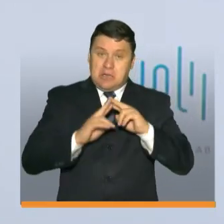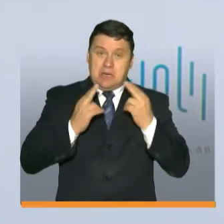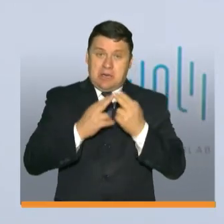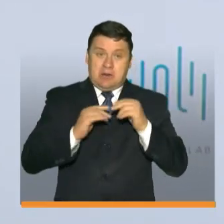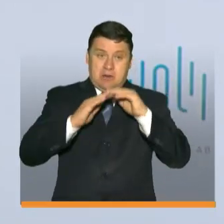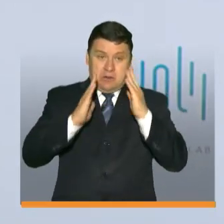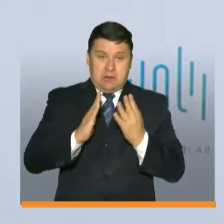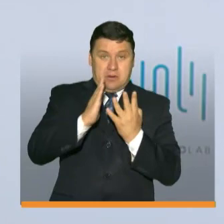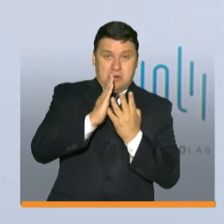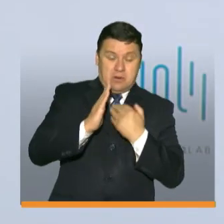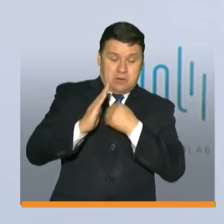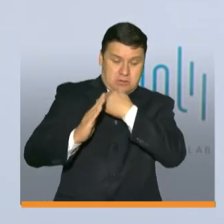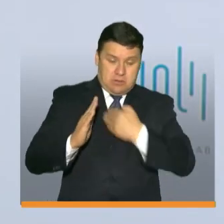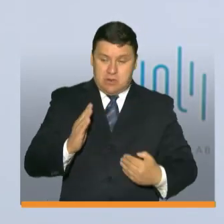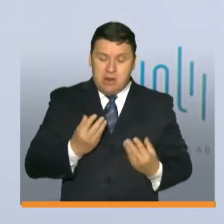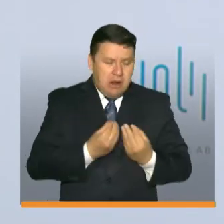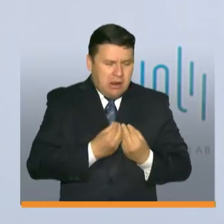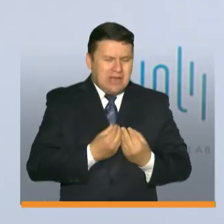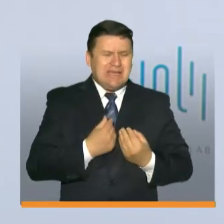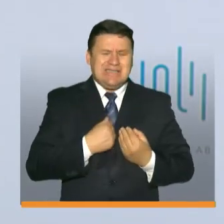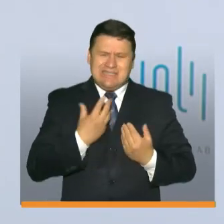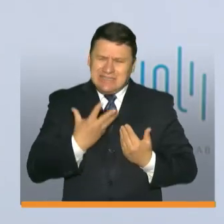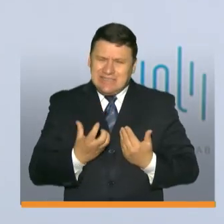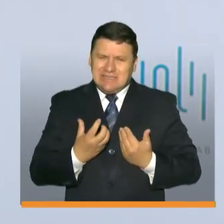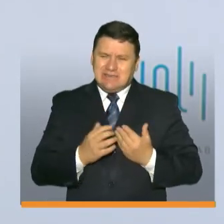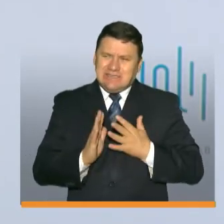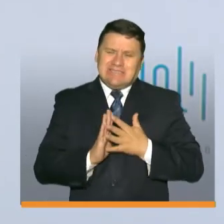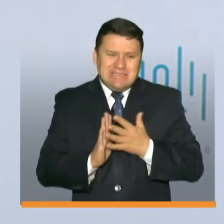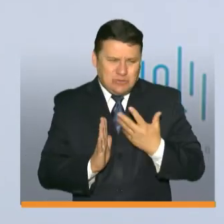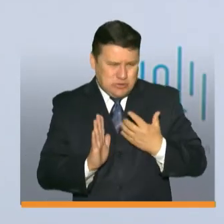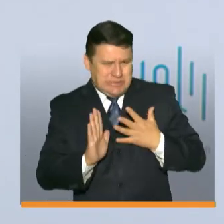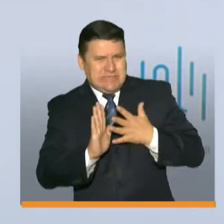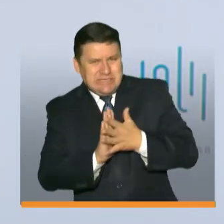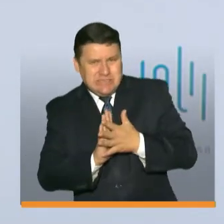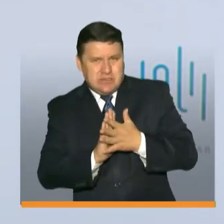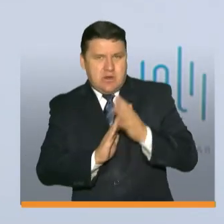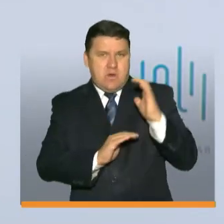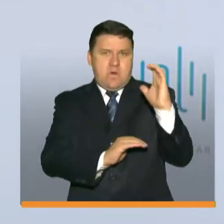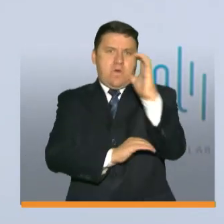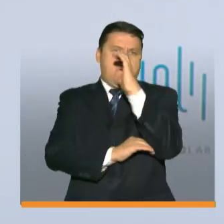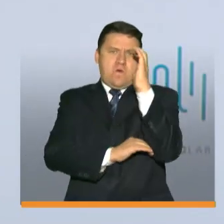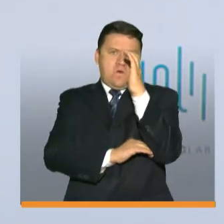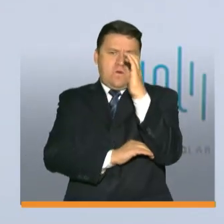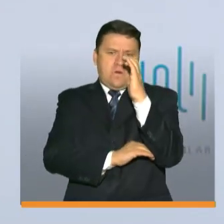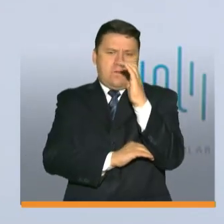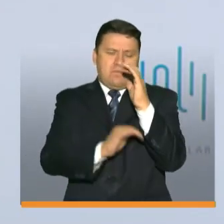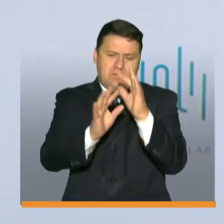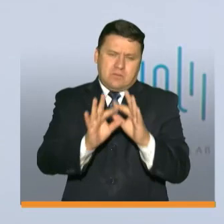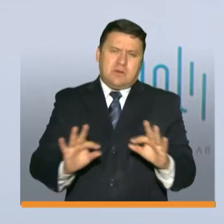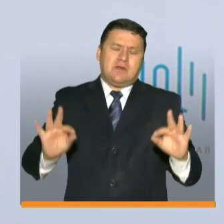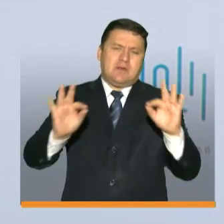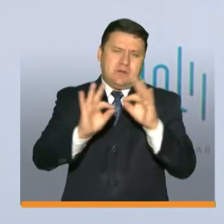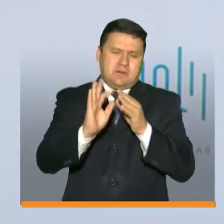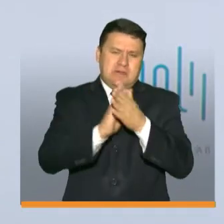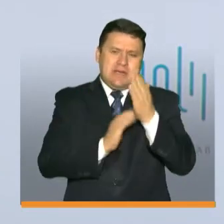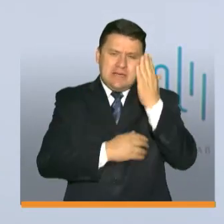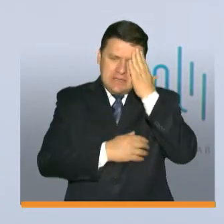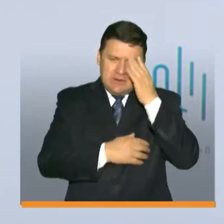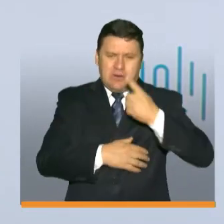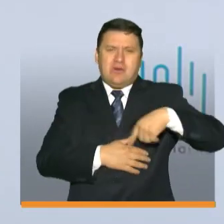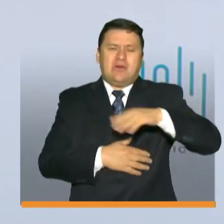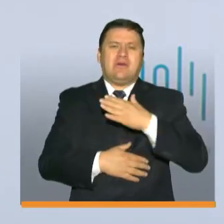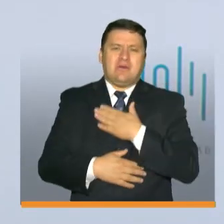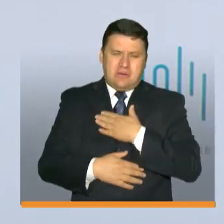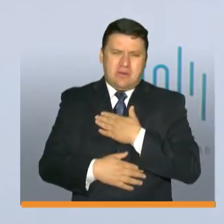aquí en Palacio nos encontramos y yo le decía estoy que me doy este anuncio porque para el país para el país es muy importante saber que todos